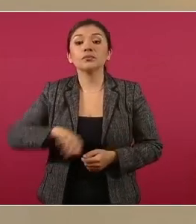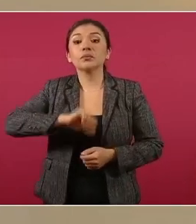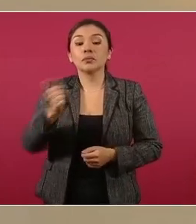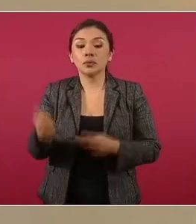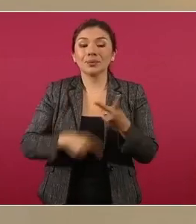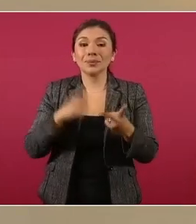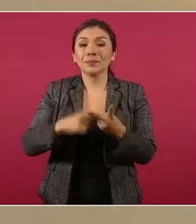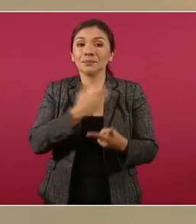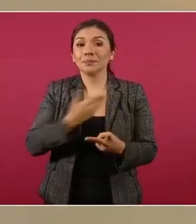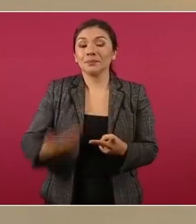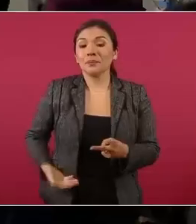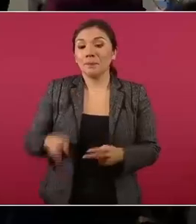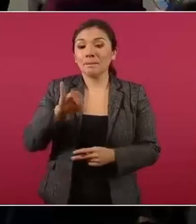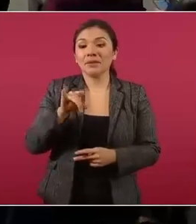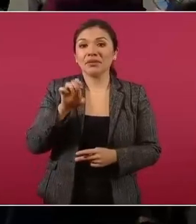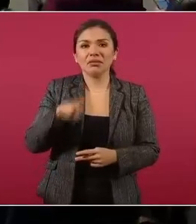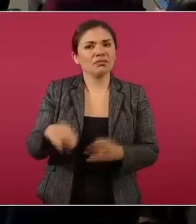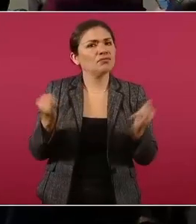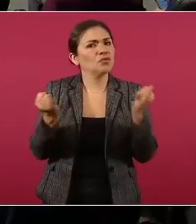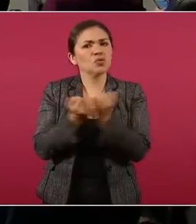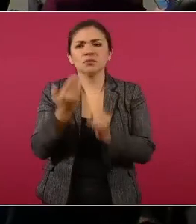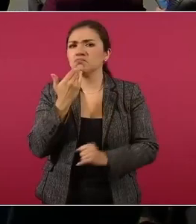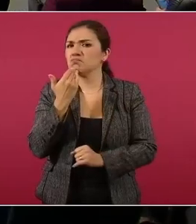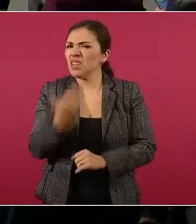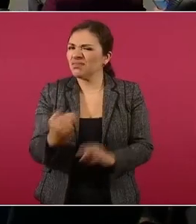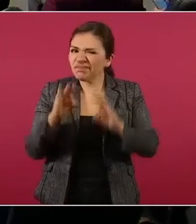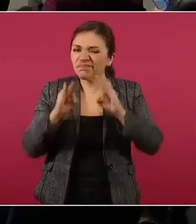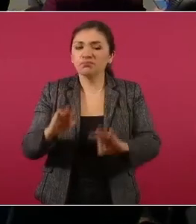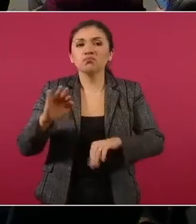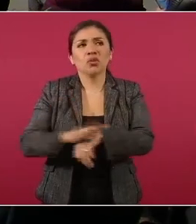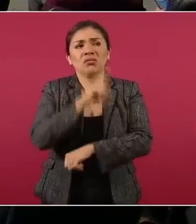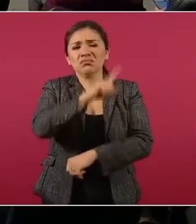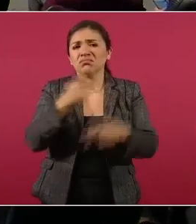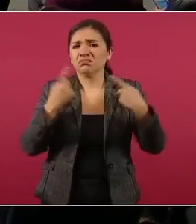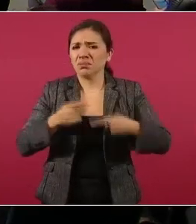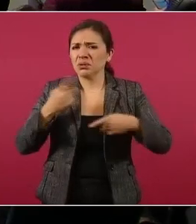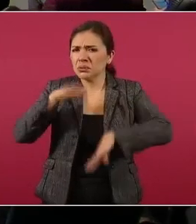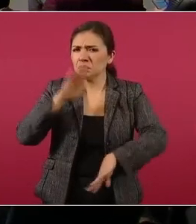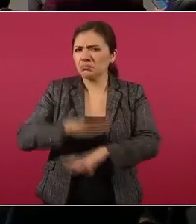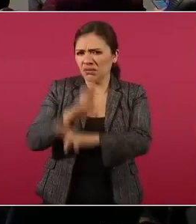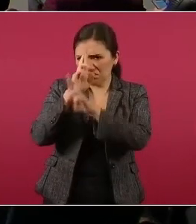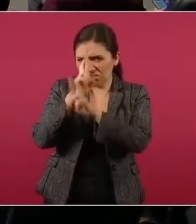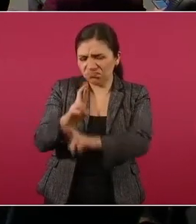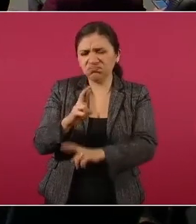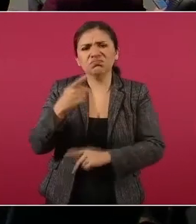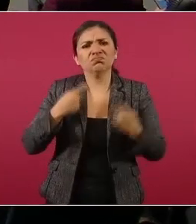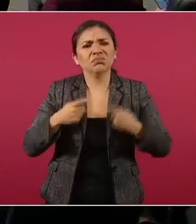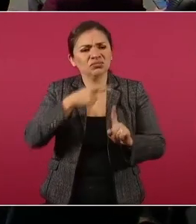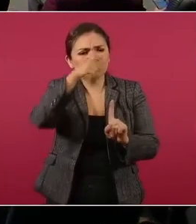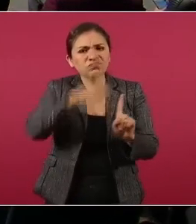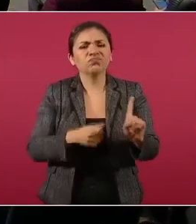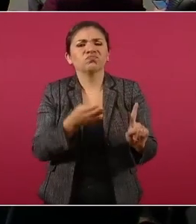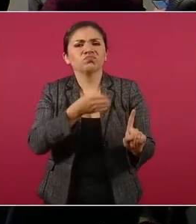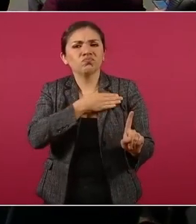Biden, porque además de respetuoso es una buena persona,